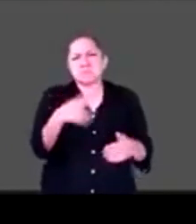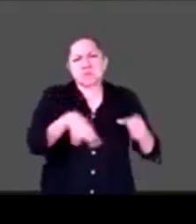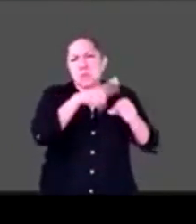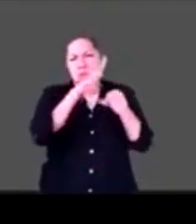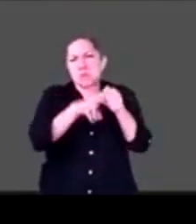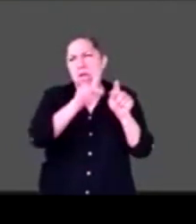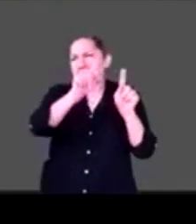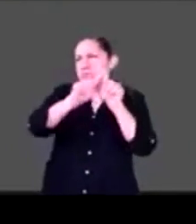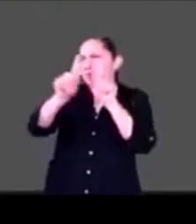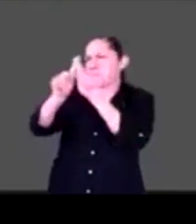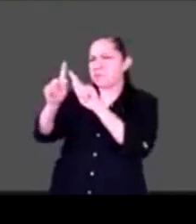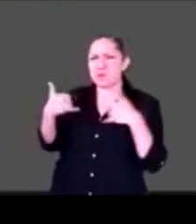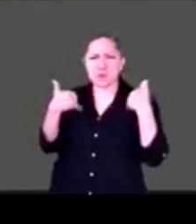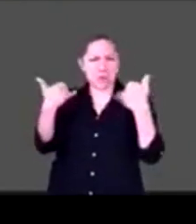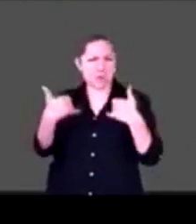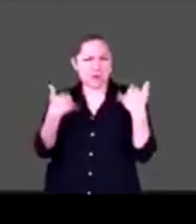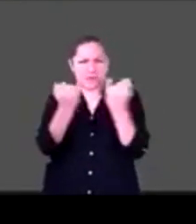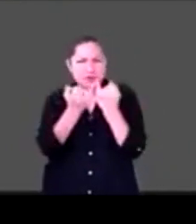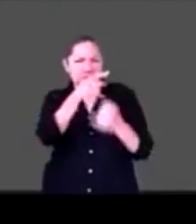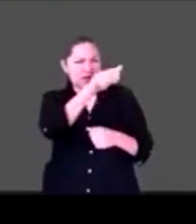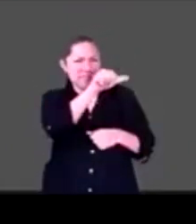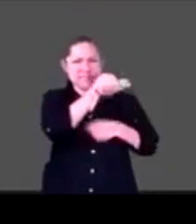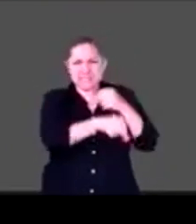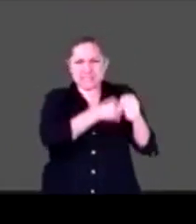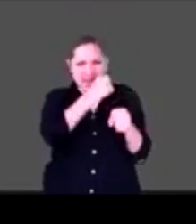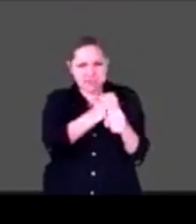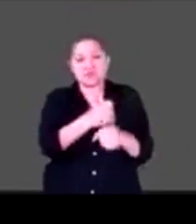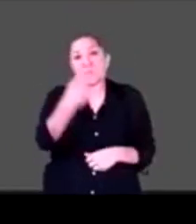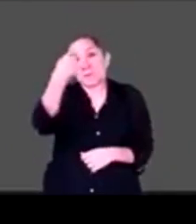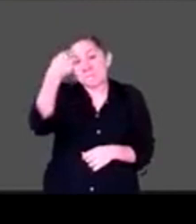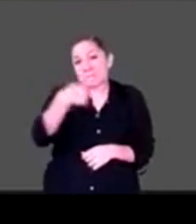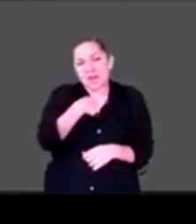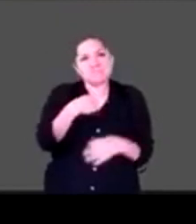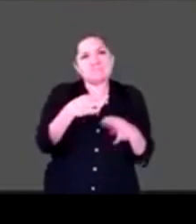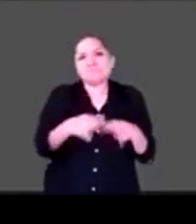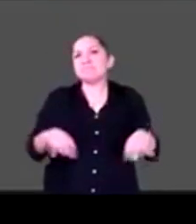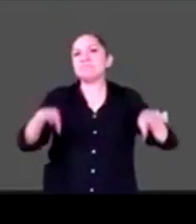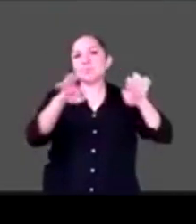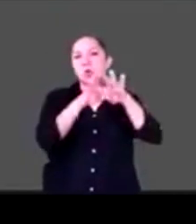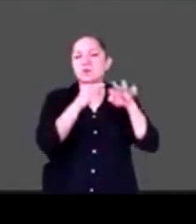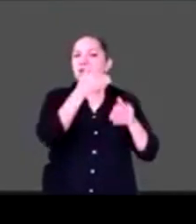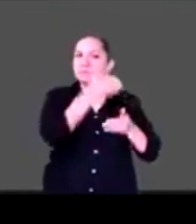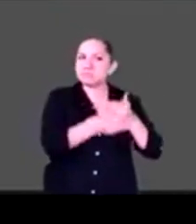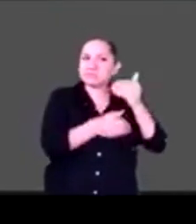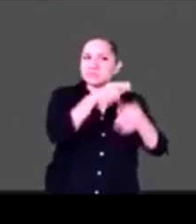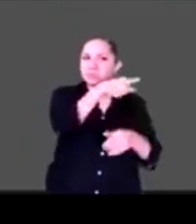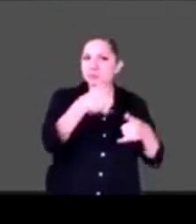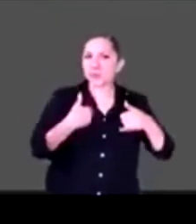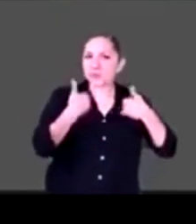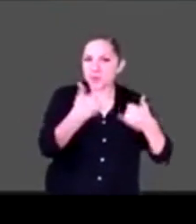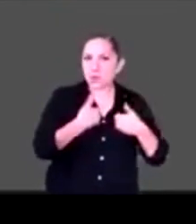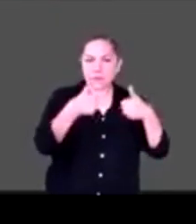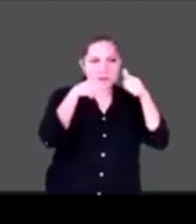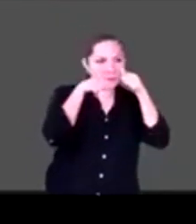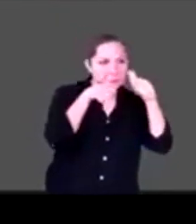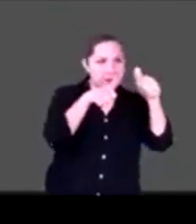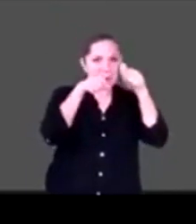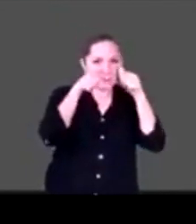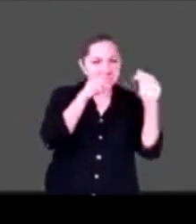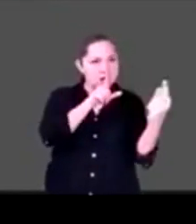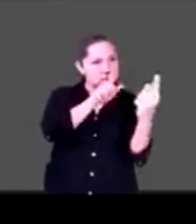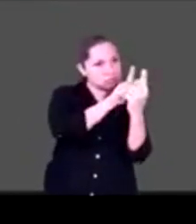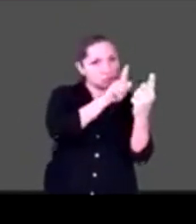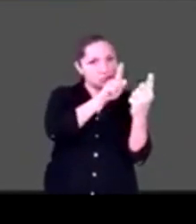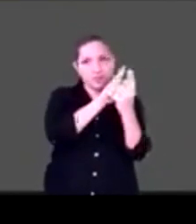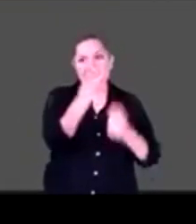a mí lo que me ha ayudado es trabajar mis adolescencias. Y creo que ese es el regalo que me da Pablo todos los días. A mí Pablo me